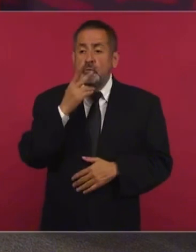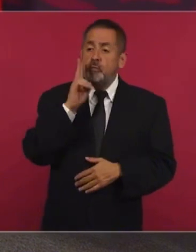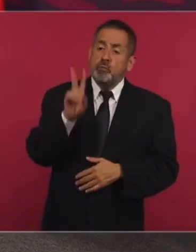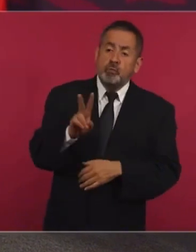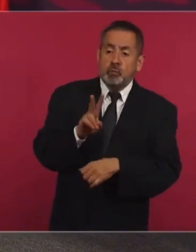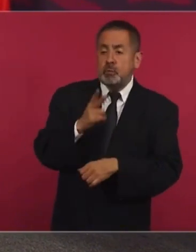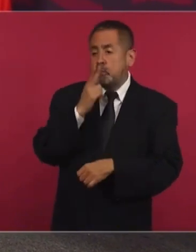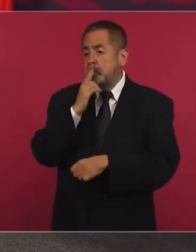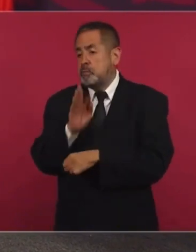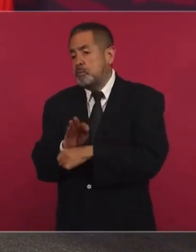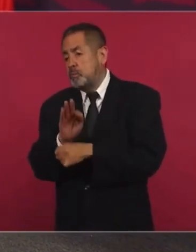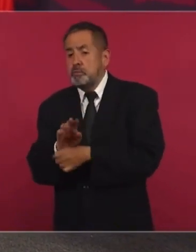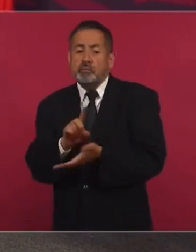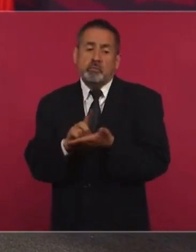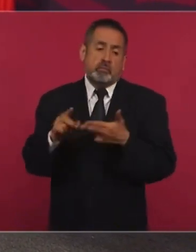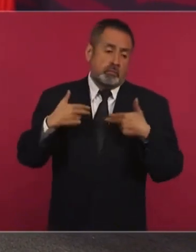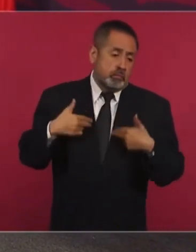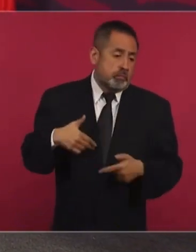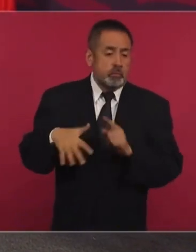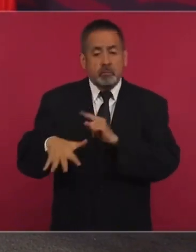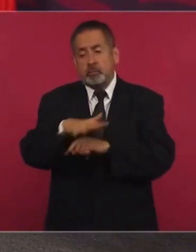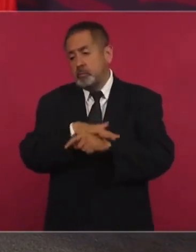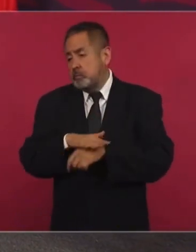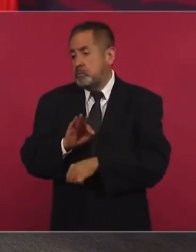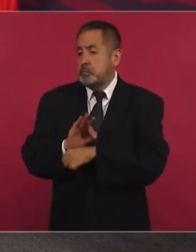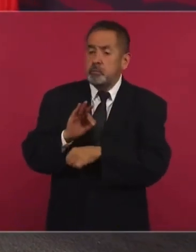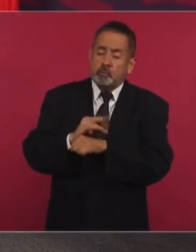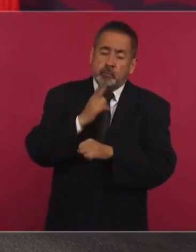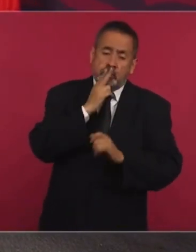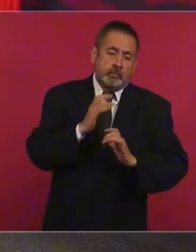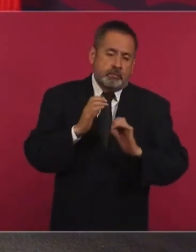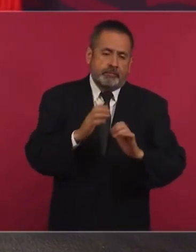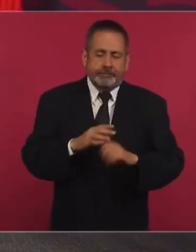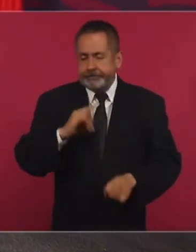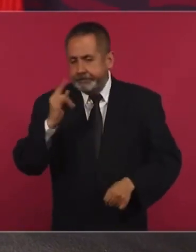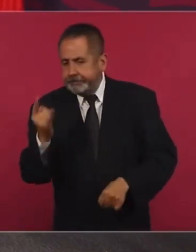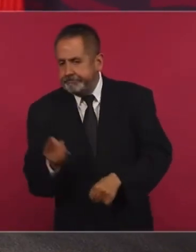ambientalistas, de defensores de derechos humanos, bueno,